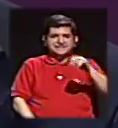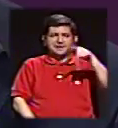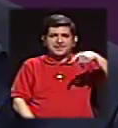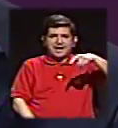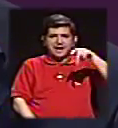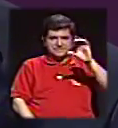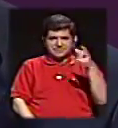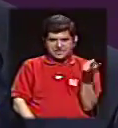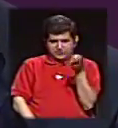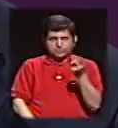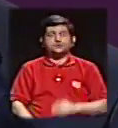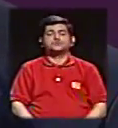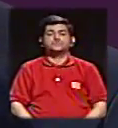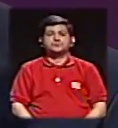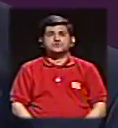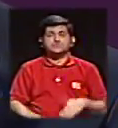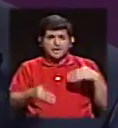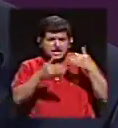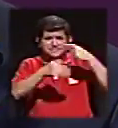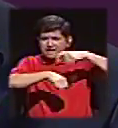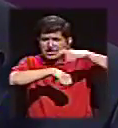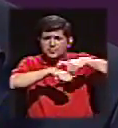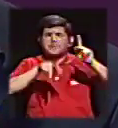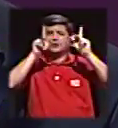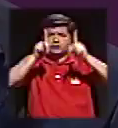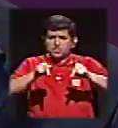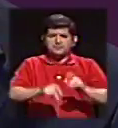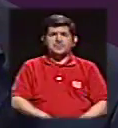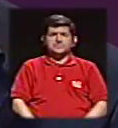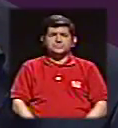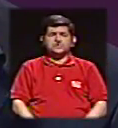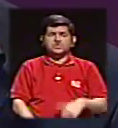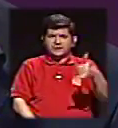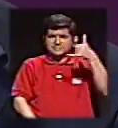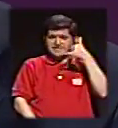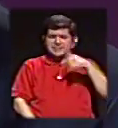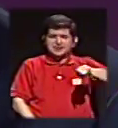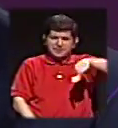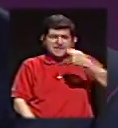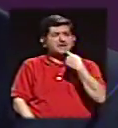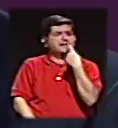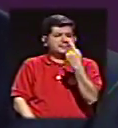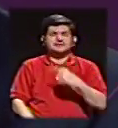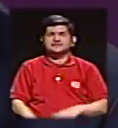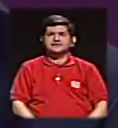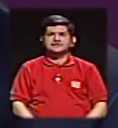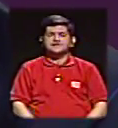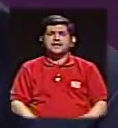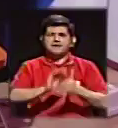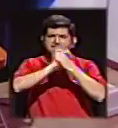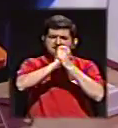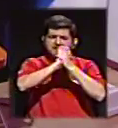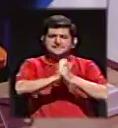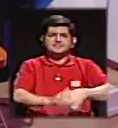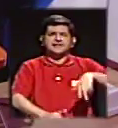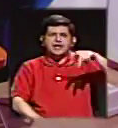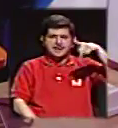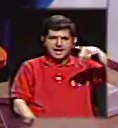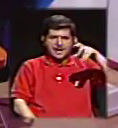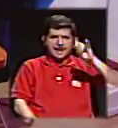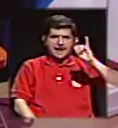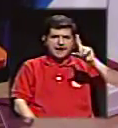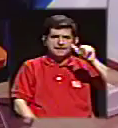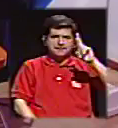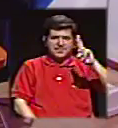Cisneros. Recientemente unas personas que nos acaban de haber llamado al canal nos dicen Felicitar a Pilar que ha hecho